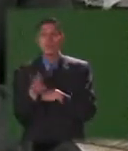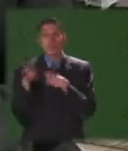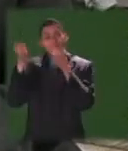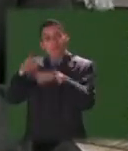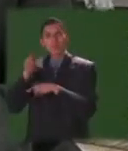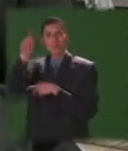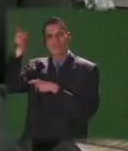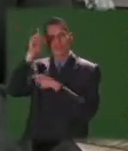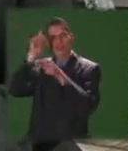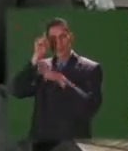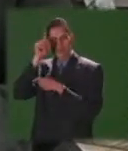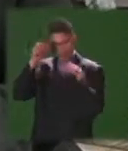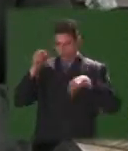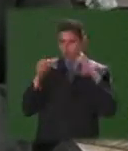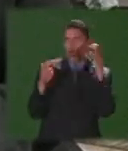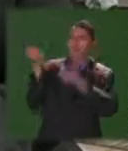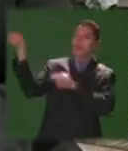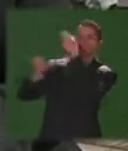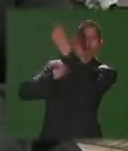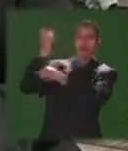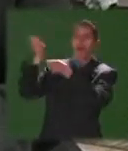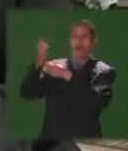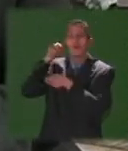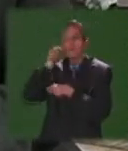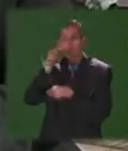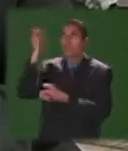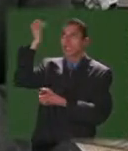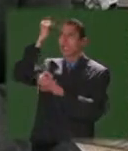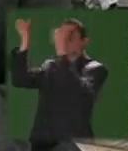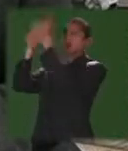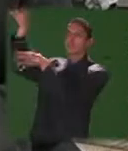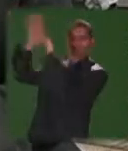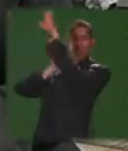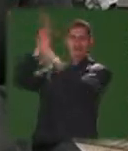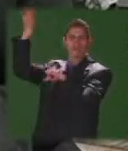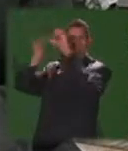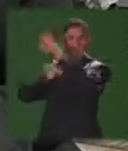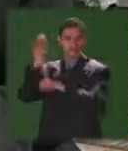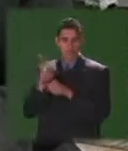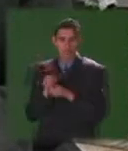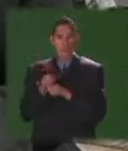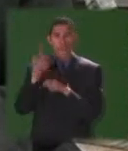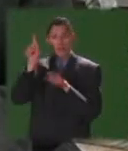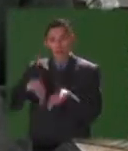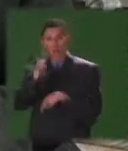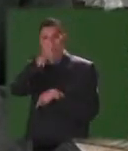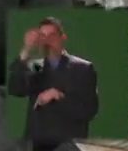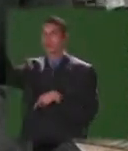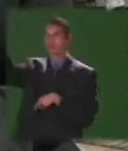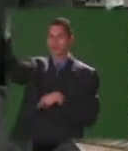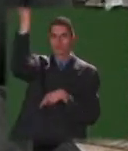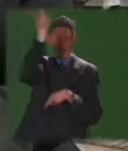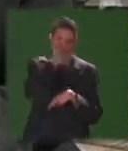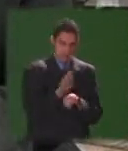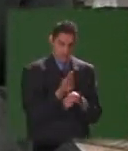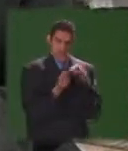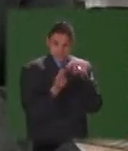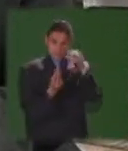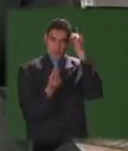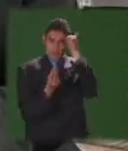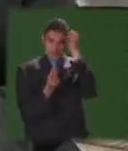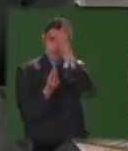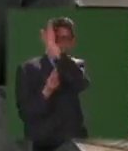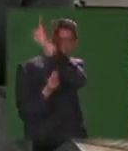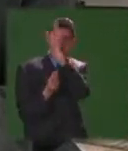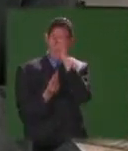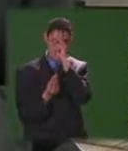pedagógicas sino también porque había mucho comercio con Alemania entonces van a llegar unos pedagogos alemanes